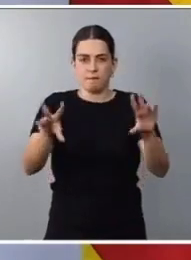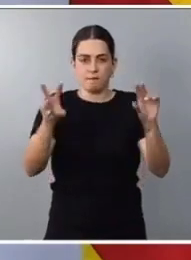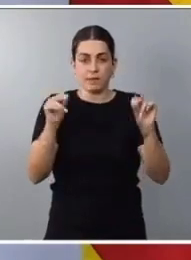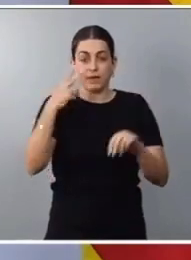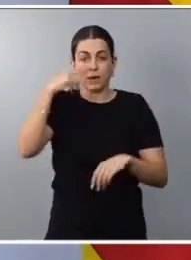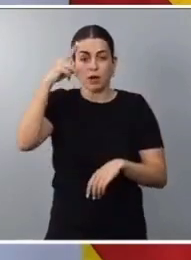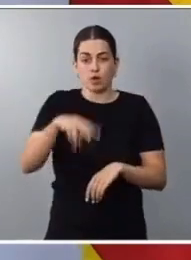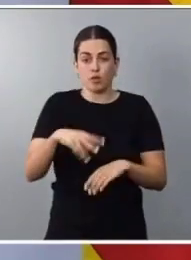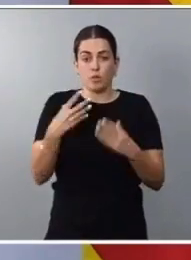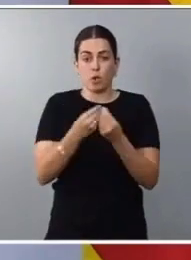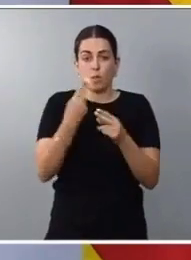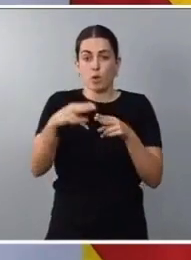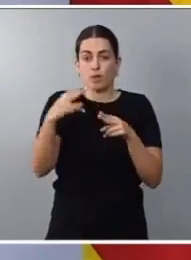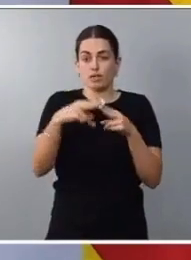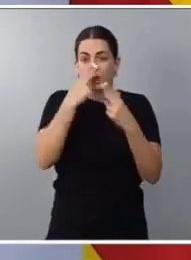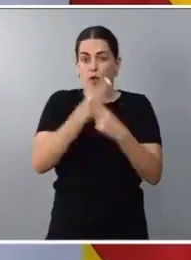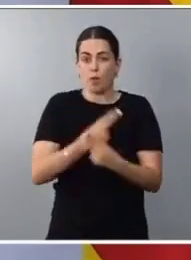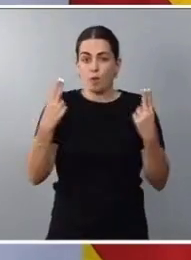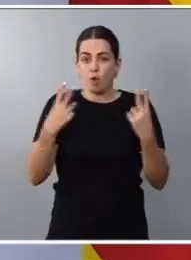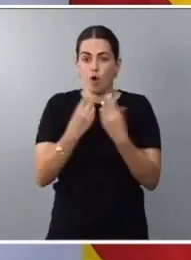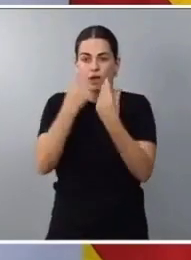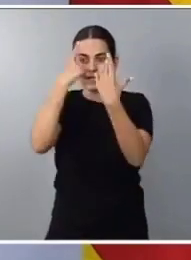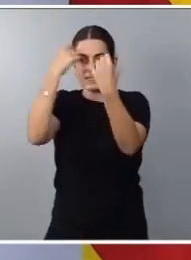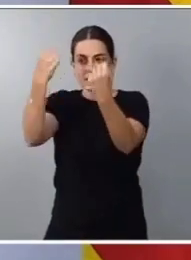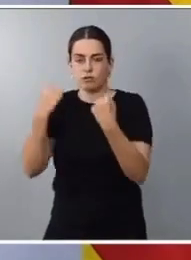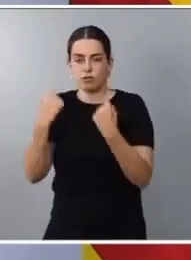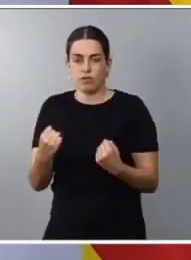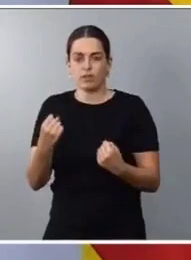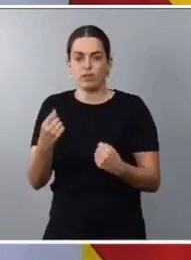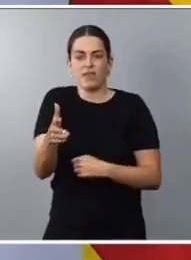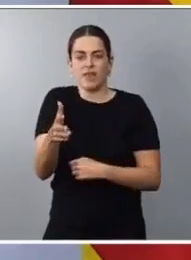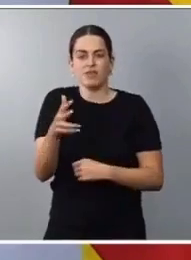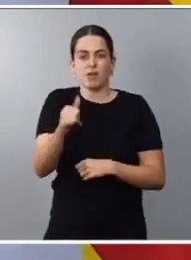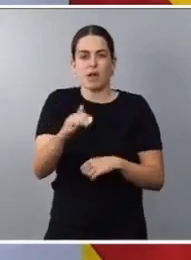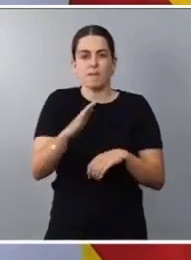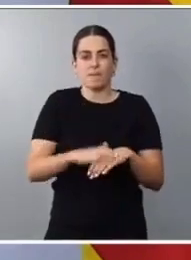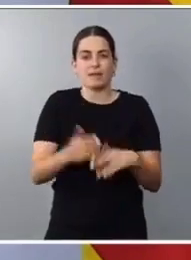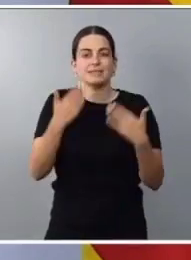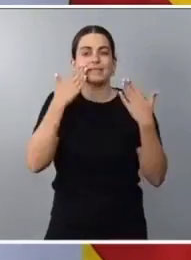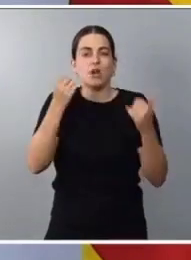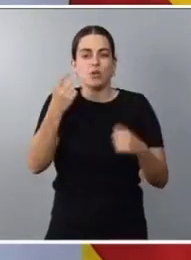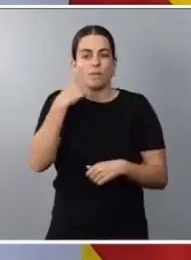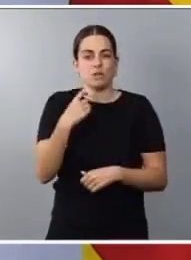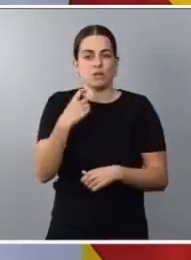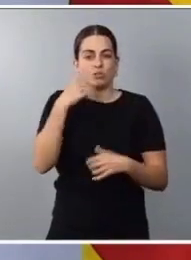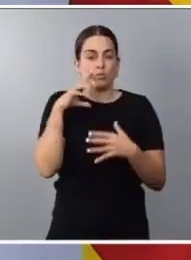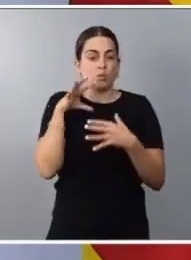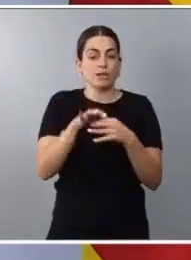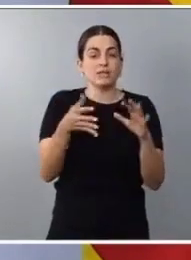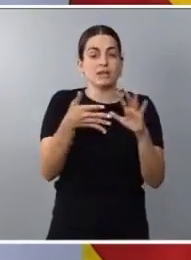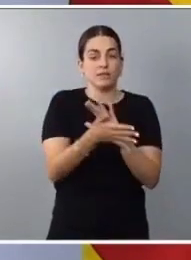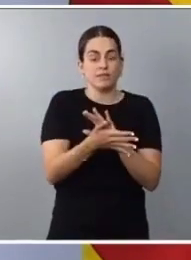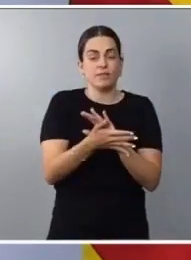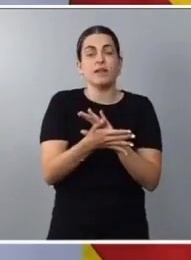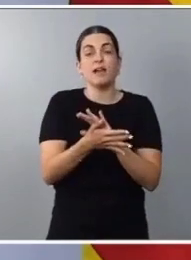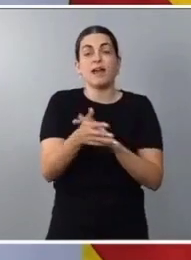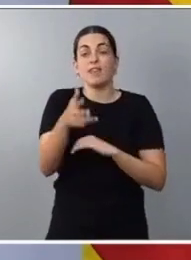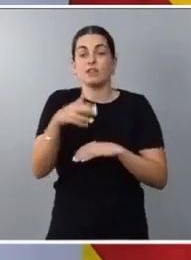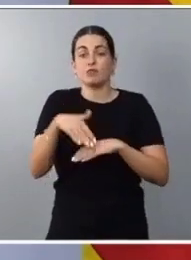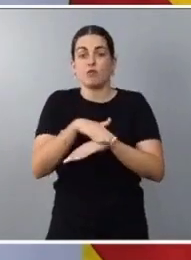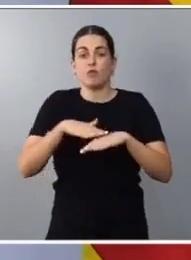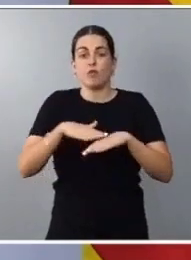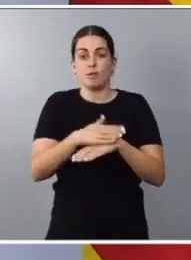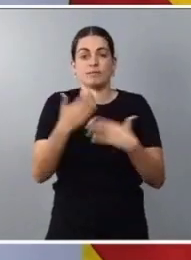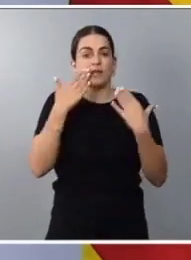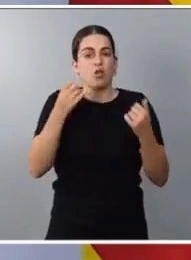políticas públicas, desde las instituciones, el derecho a la salud menstrual como parte del derecho fundamental a la salud de todas las mujeres.